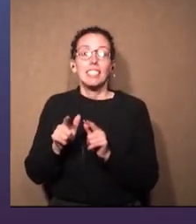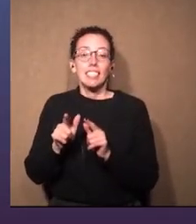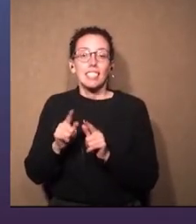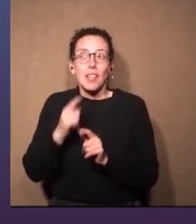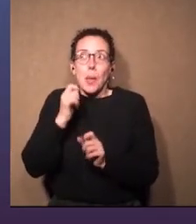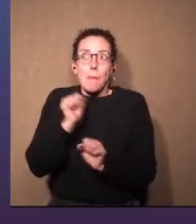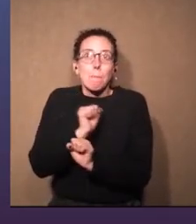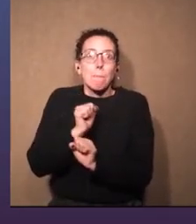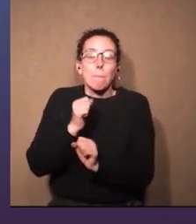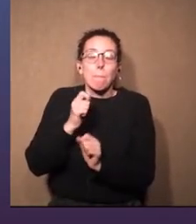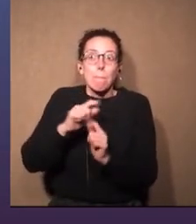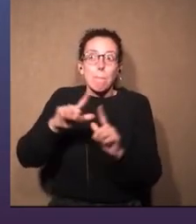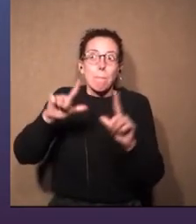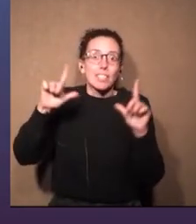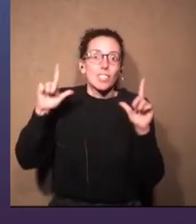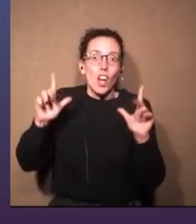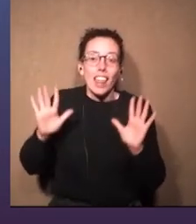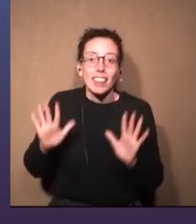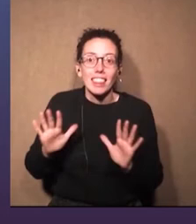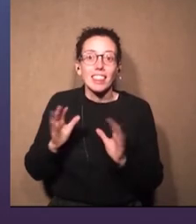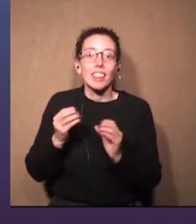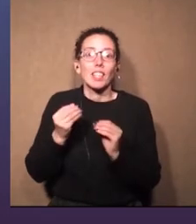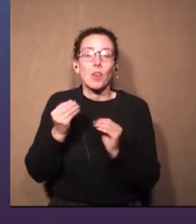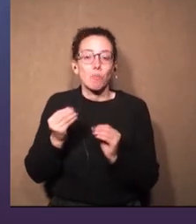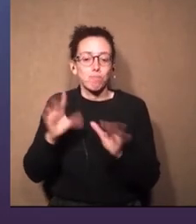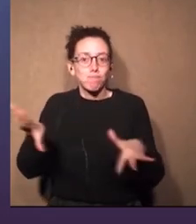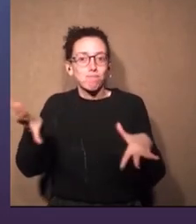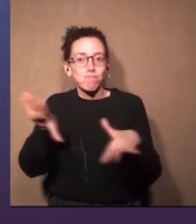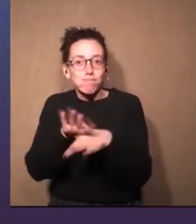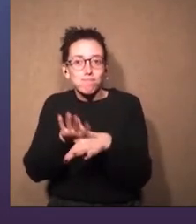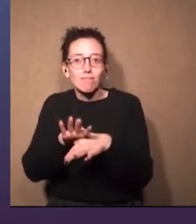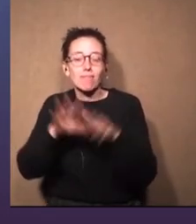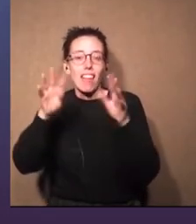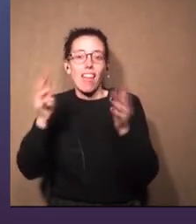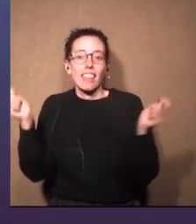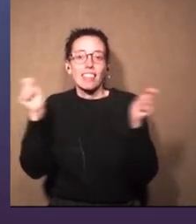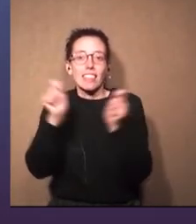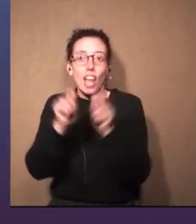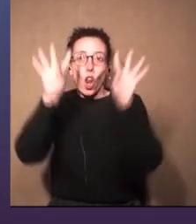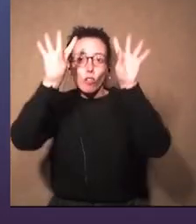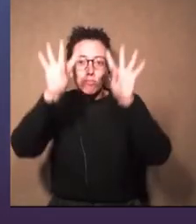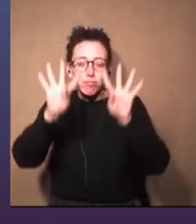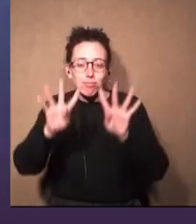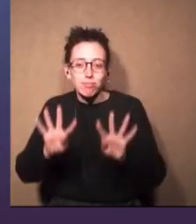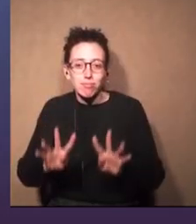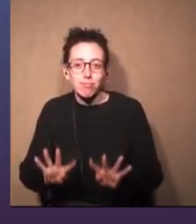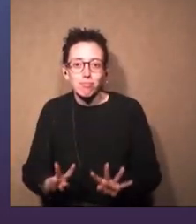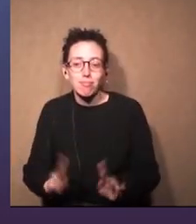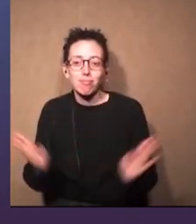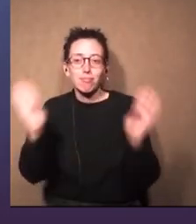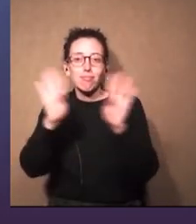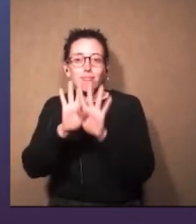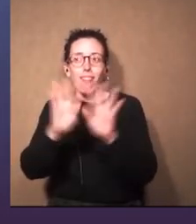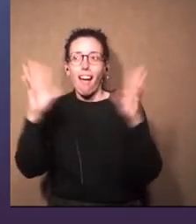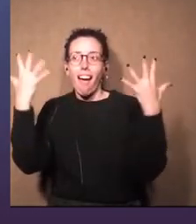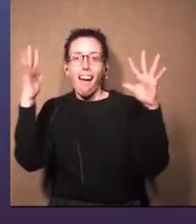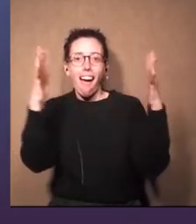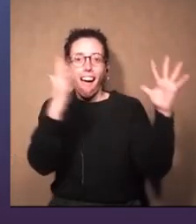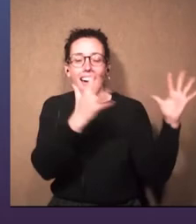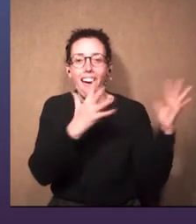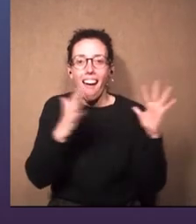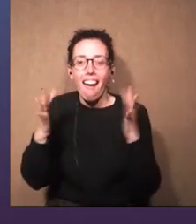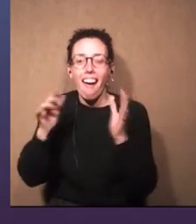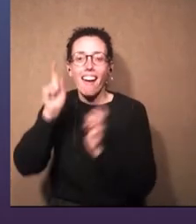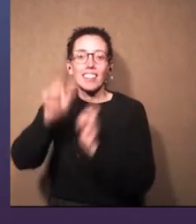Y es impresionante porque cuando se encaja y cerra el telón, y yo ya uso